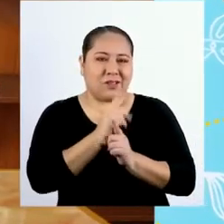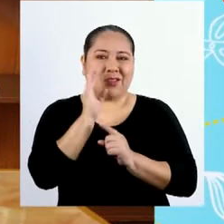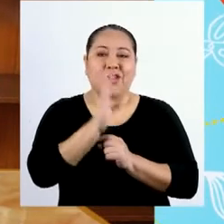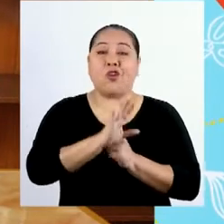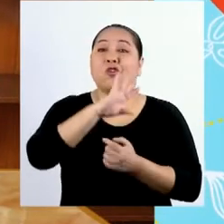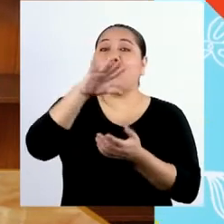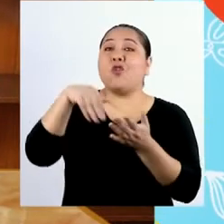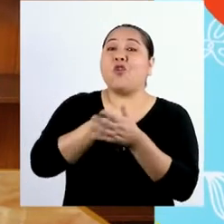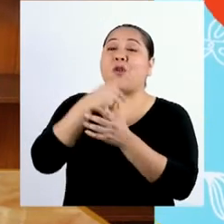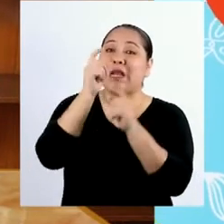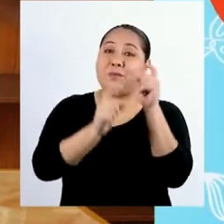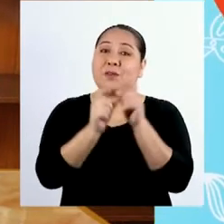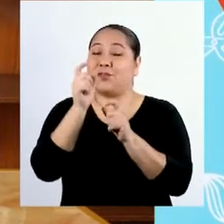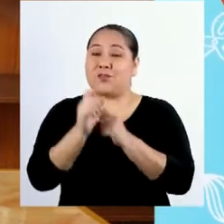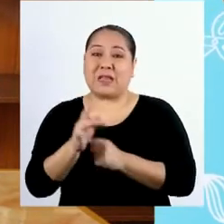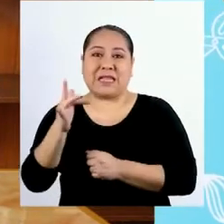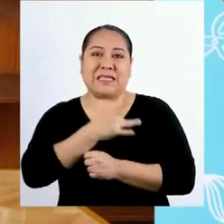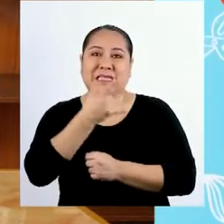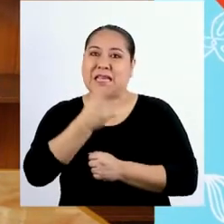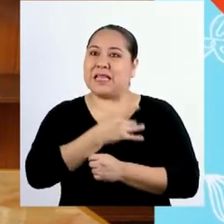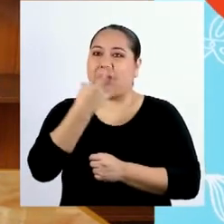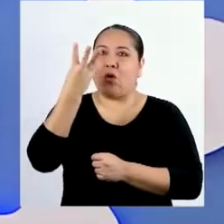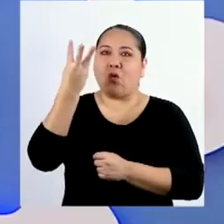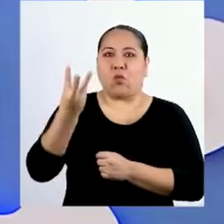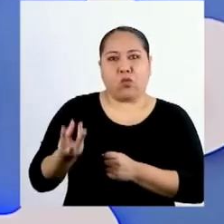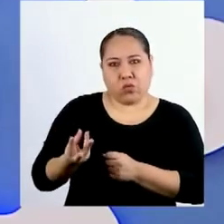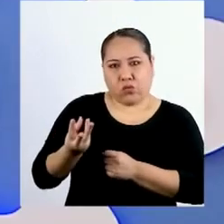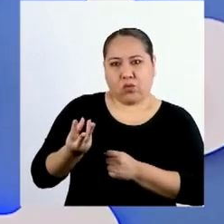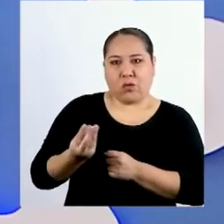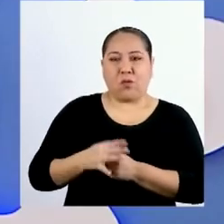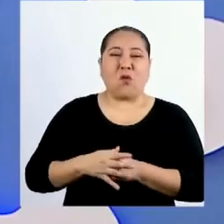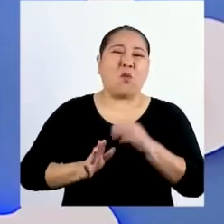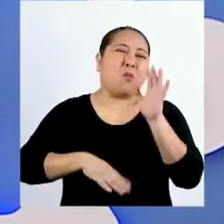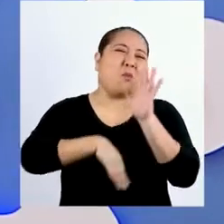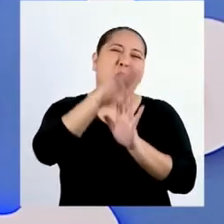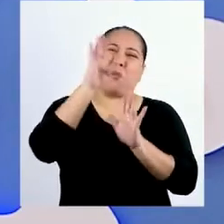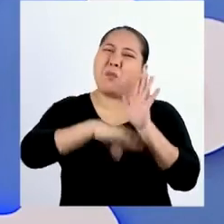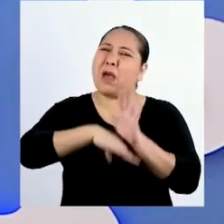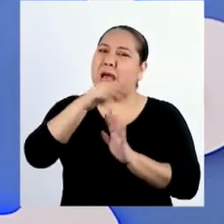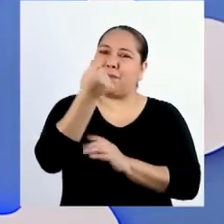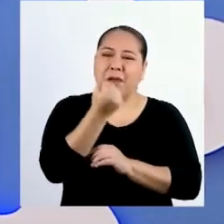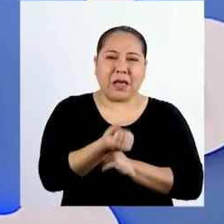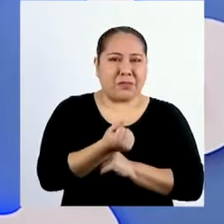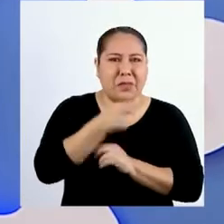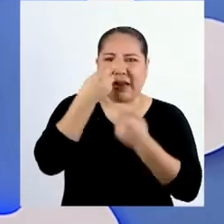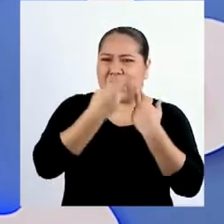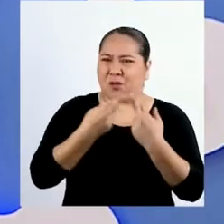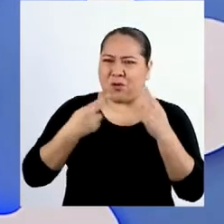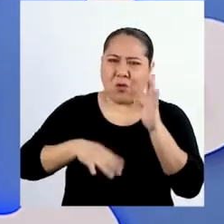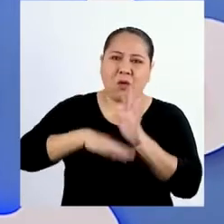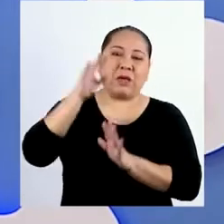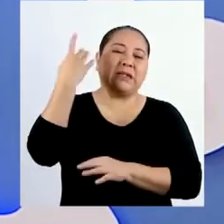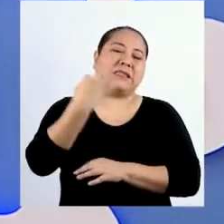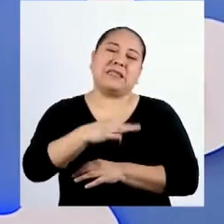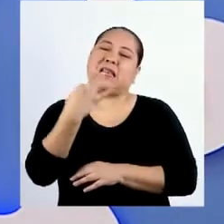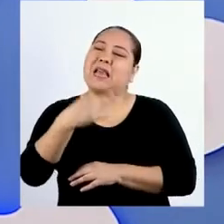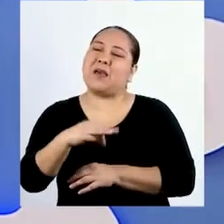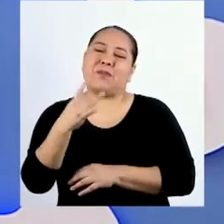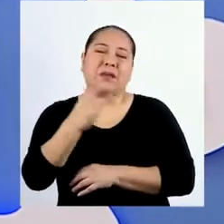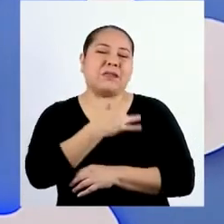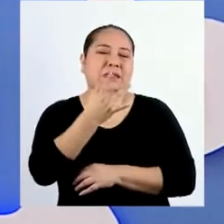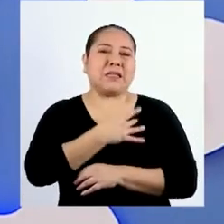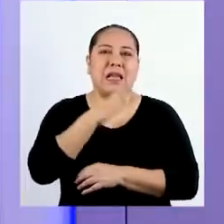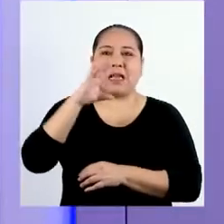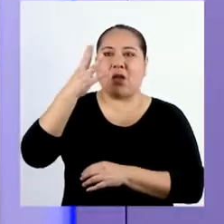Todas las personas experimentan escasez. Por más dinero o recursos que tengamos, siempre experimentaremos la